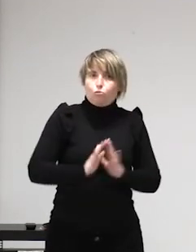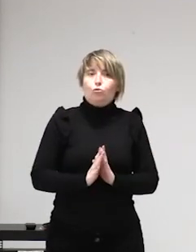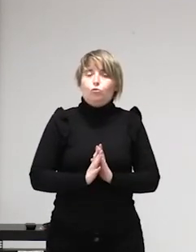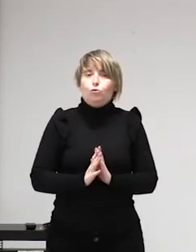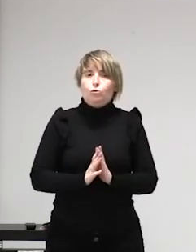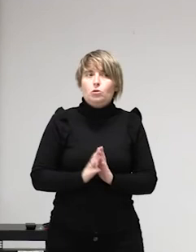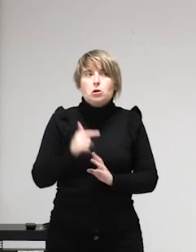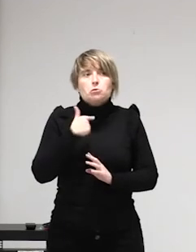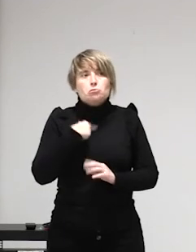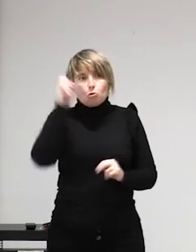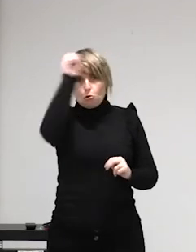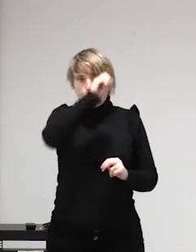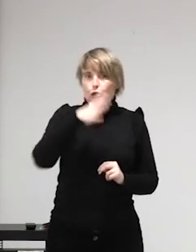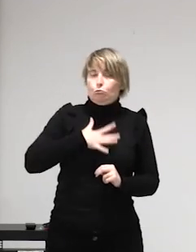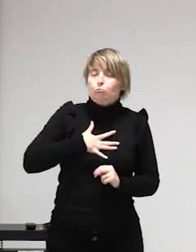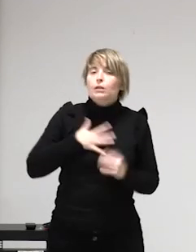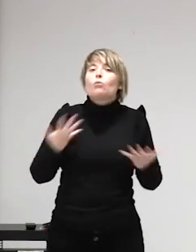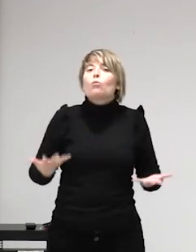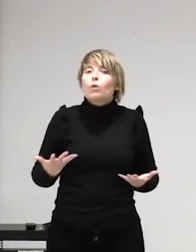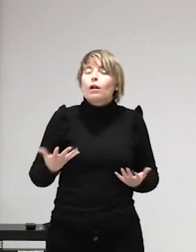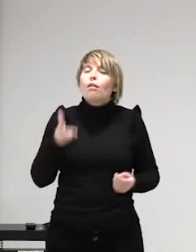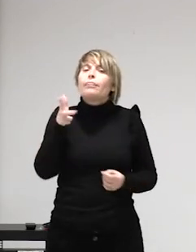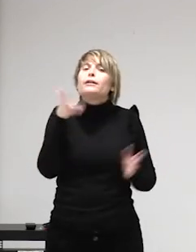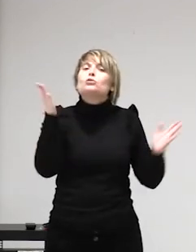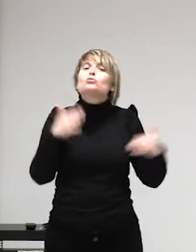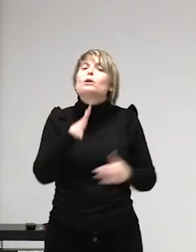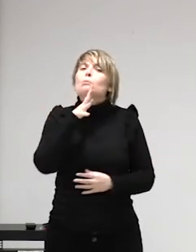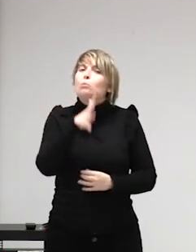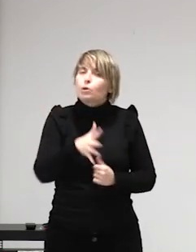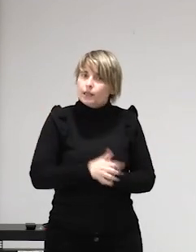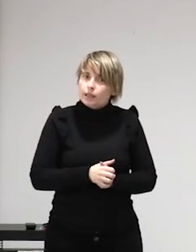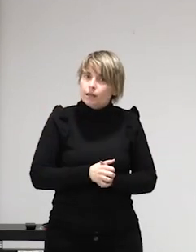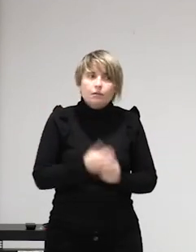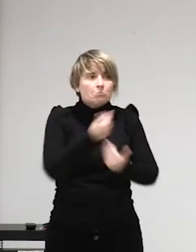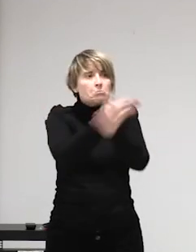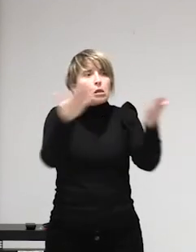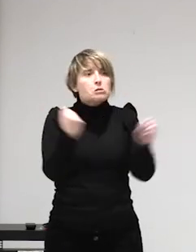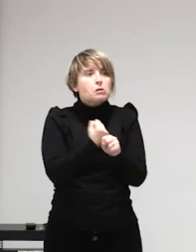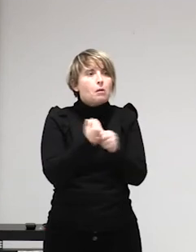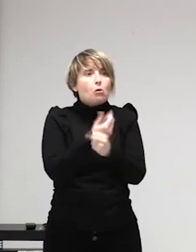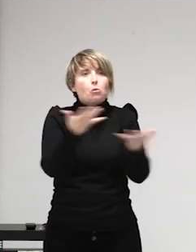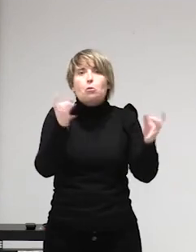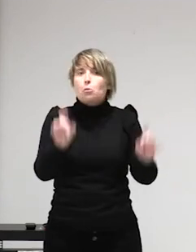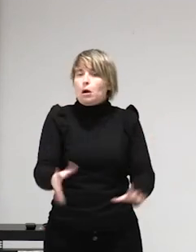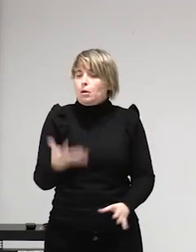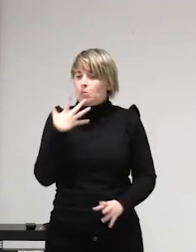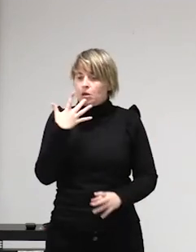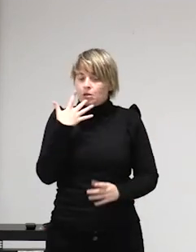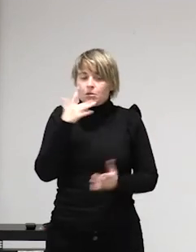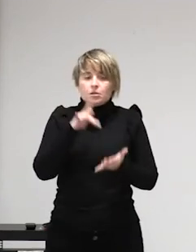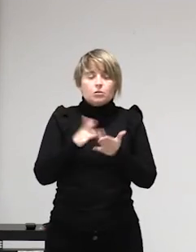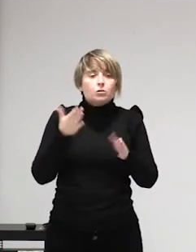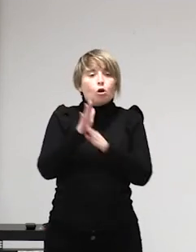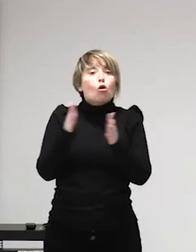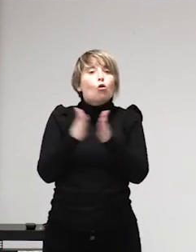las mujeres nos eduquemos en la sexualidad pues con una cierta carga de angustia de no voy a hacer esto porque me van a tomar por puta no voy a